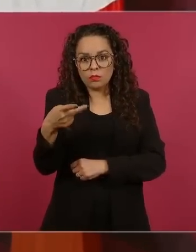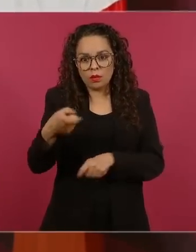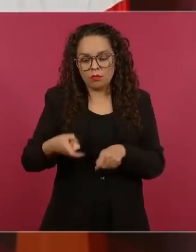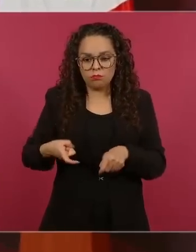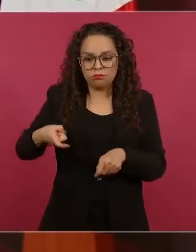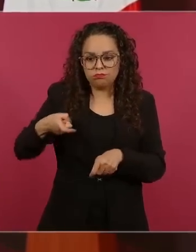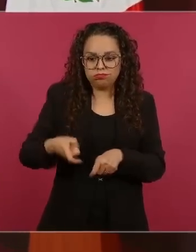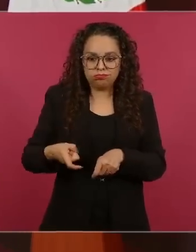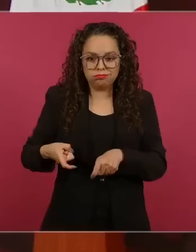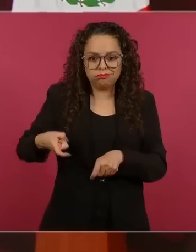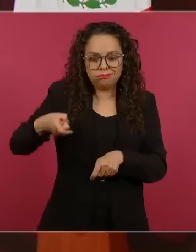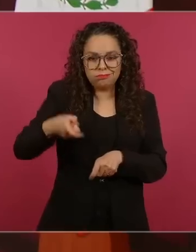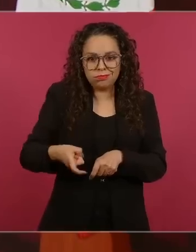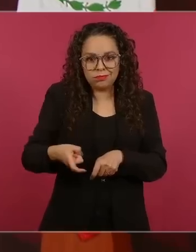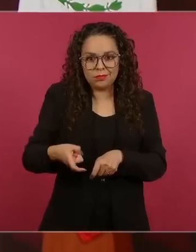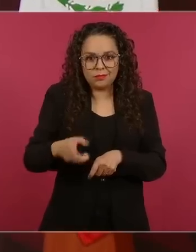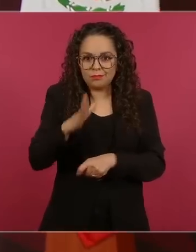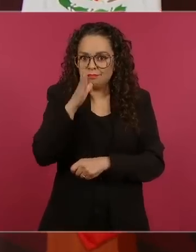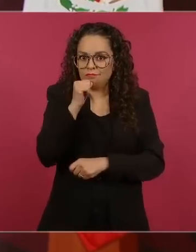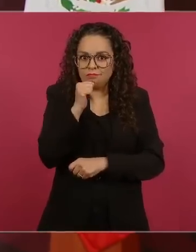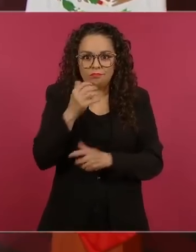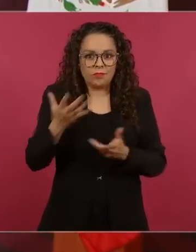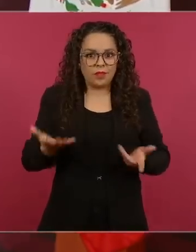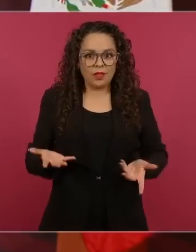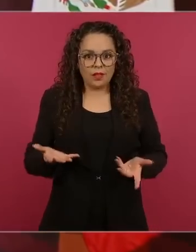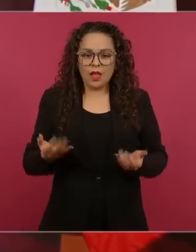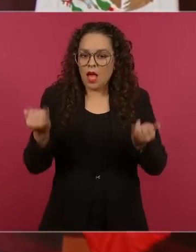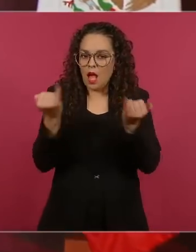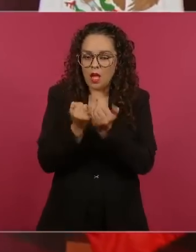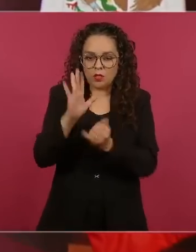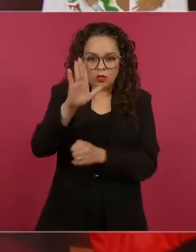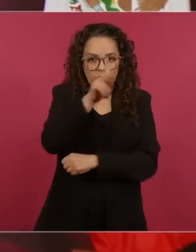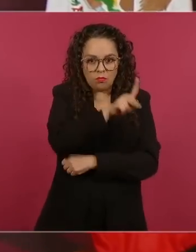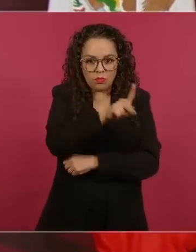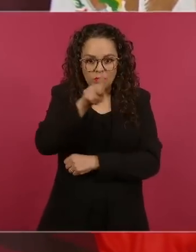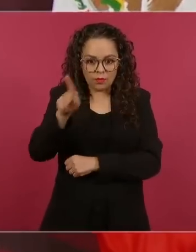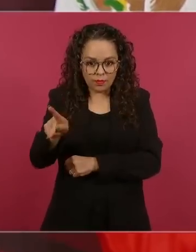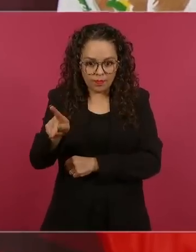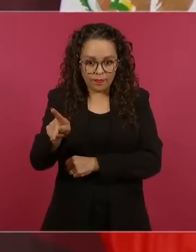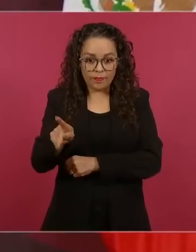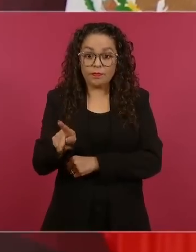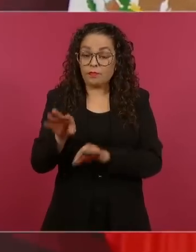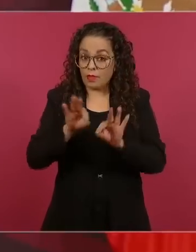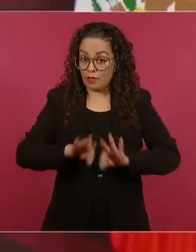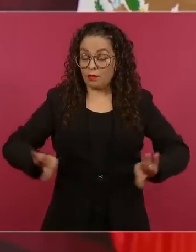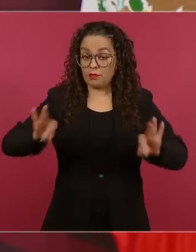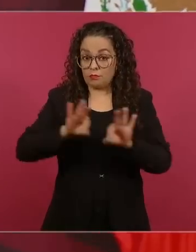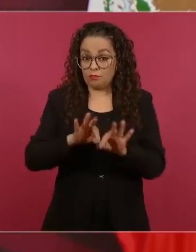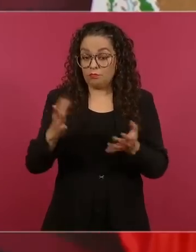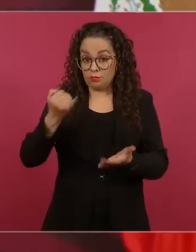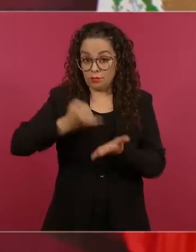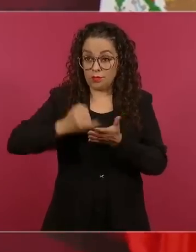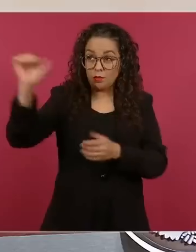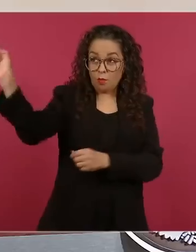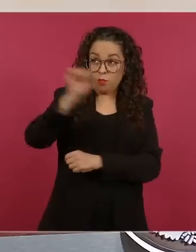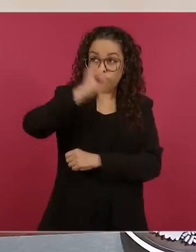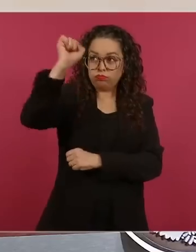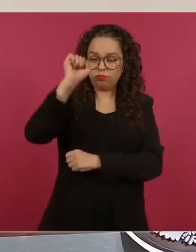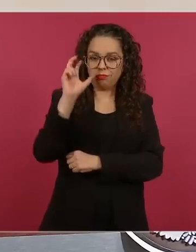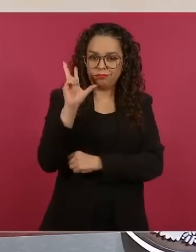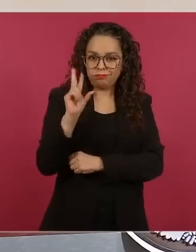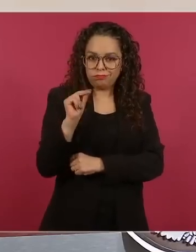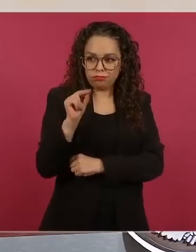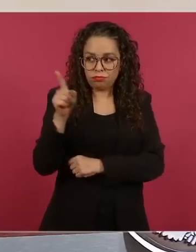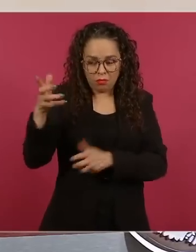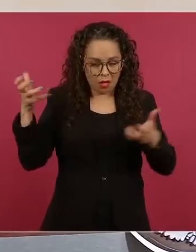Entonces, en lo que tiene que ver con la inflación, que es muy importante que no haya inflación, y lo están haciendo muy bien, pero también tenemos que